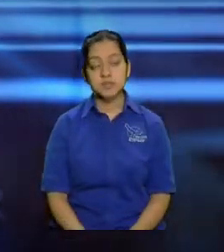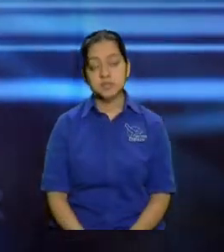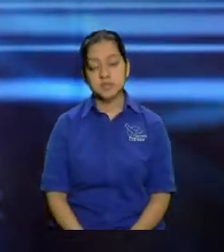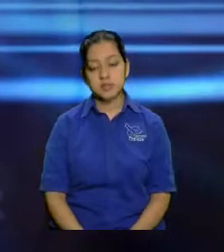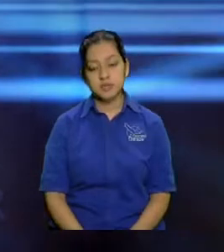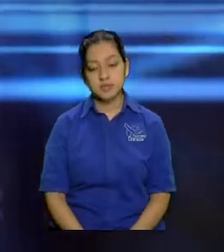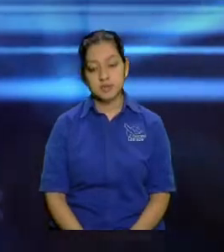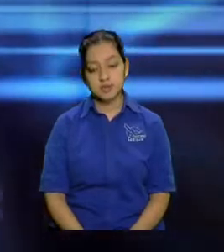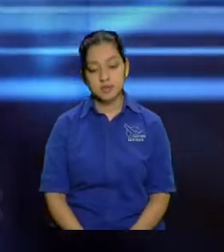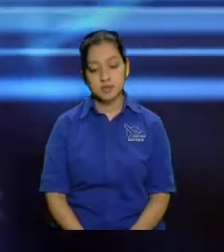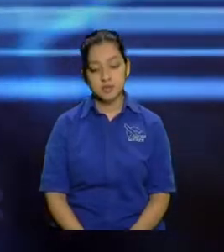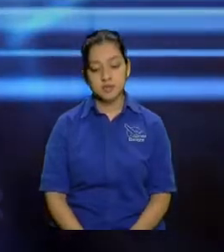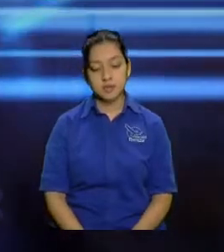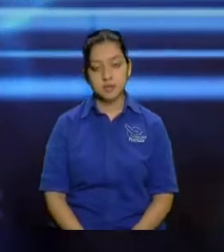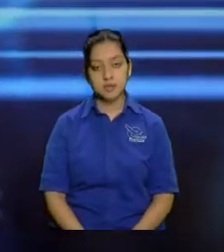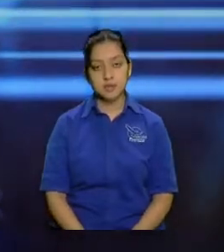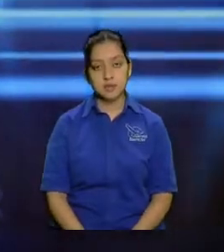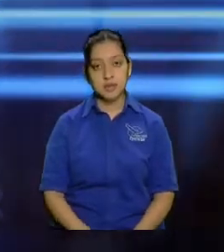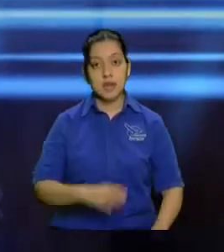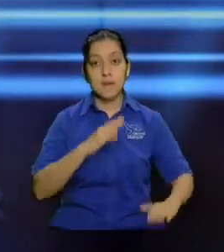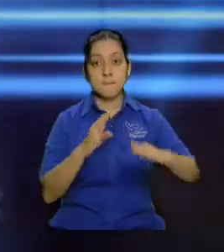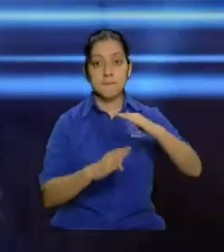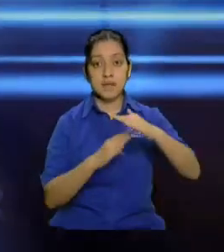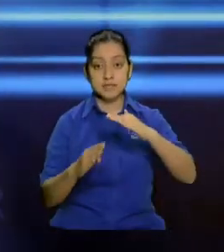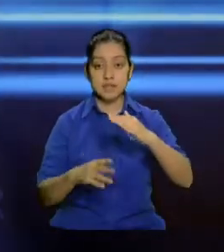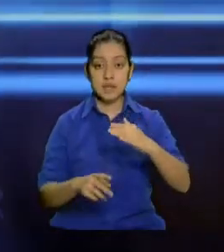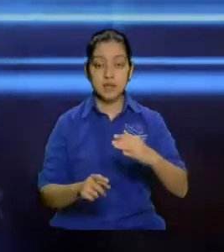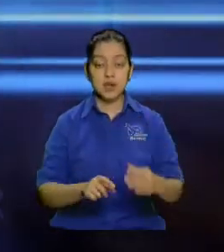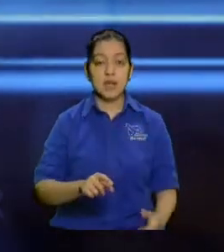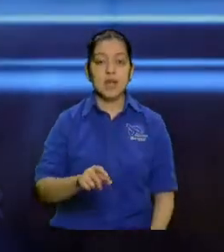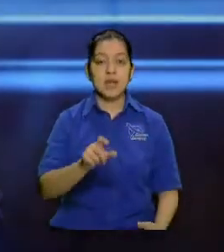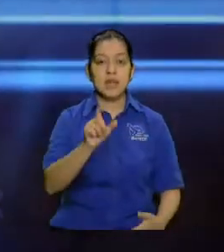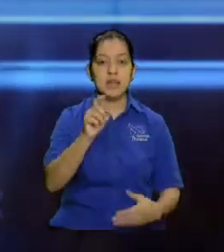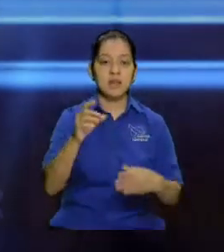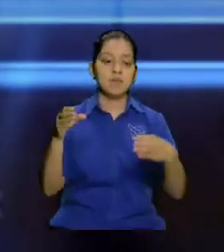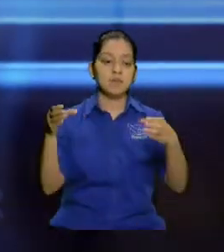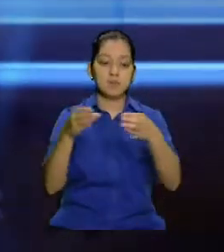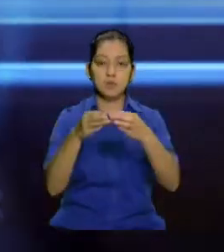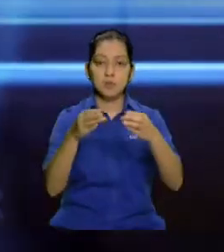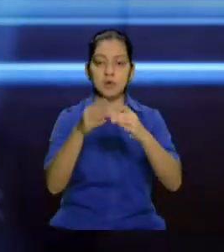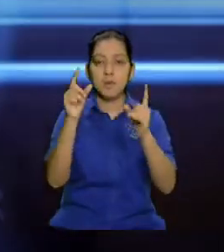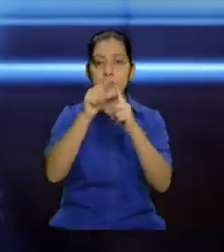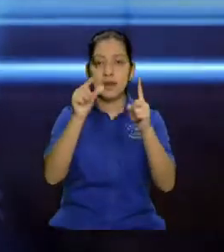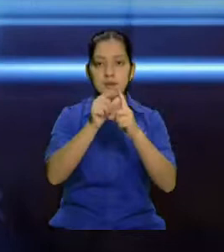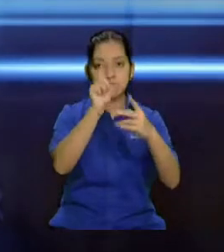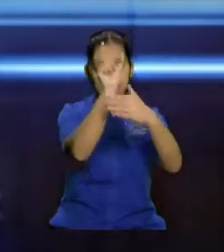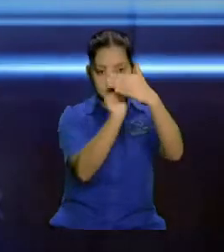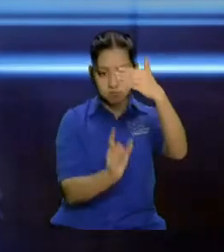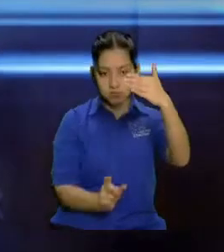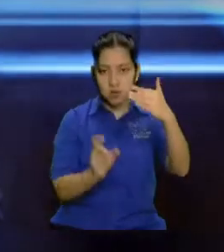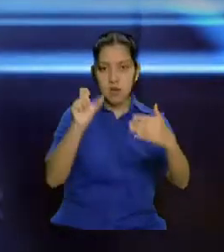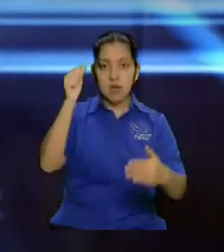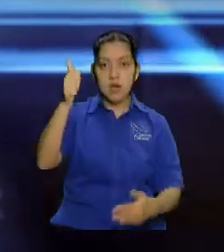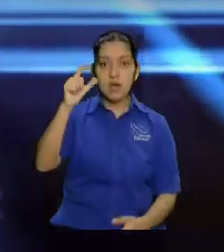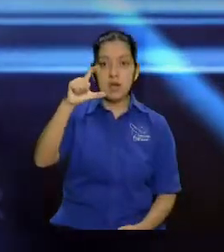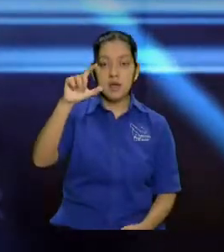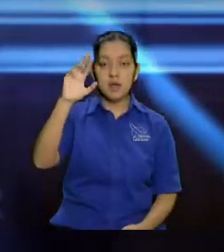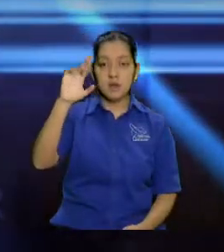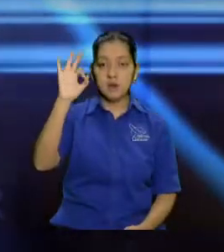dijimos que basado en el acróstico del Salmo 119, aquí me salté un montón de versículos, pero usted ya los leyó